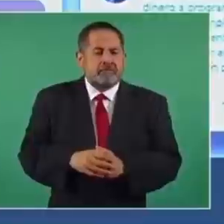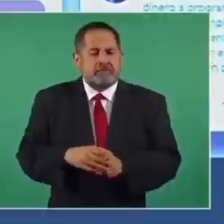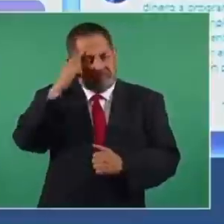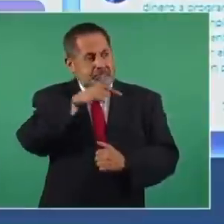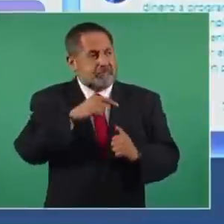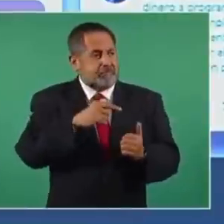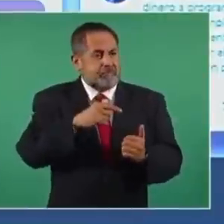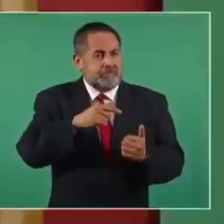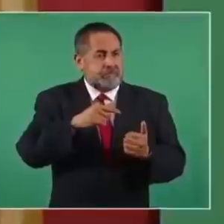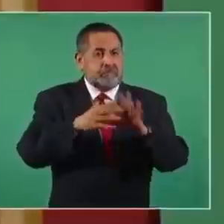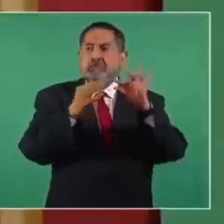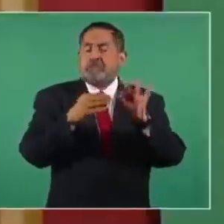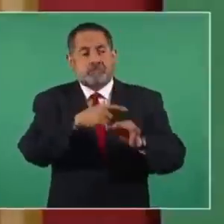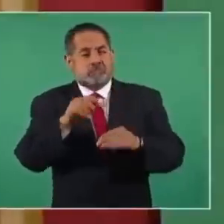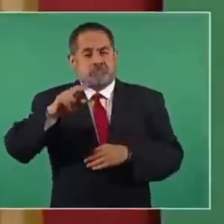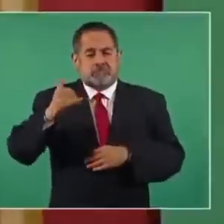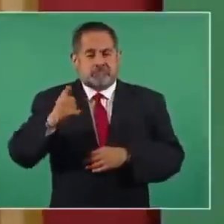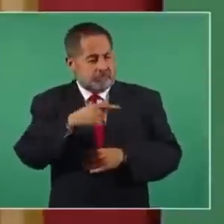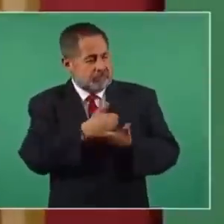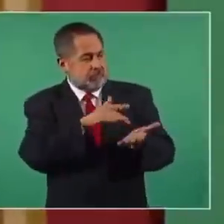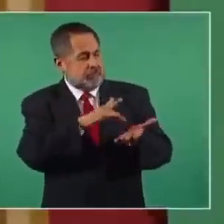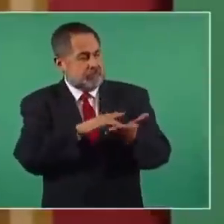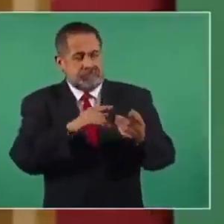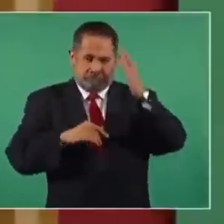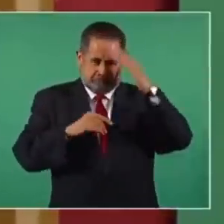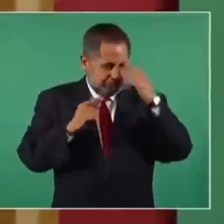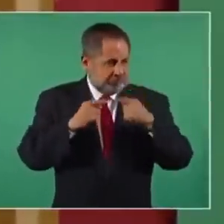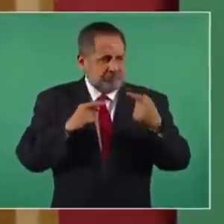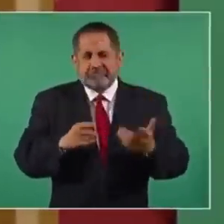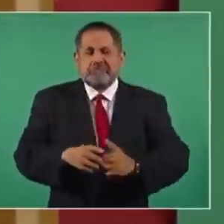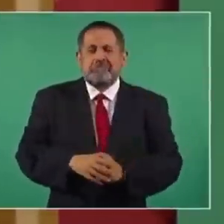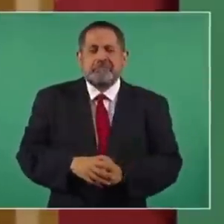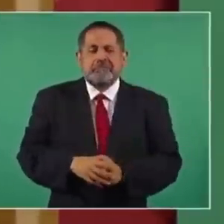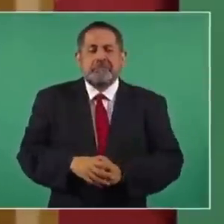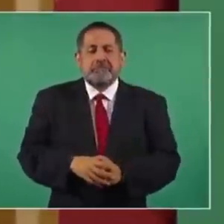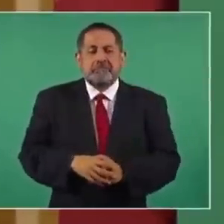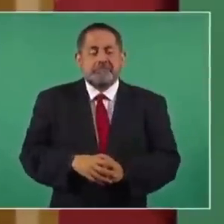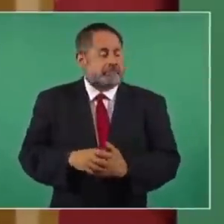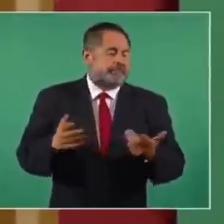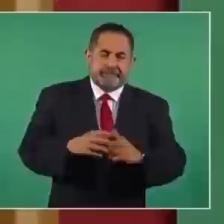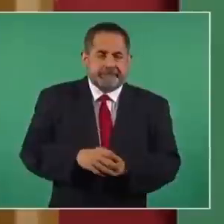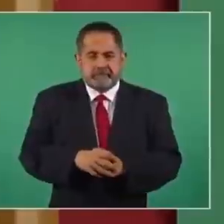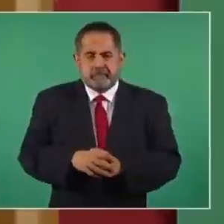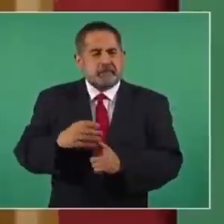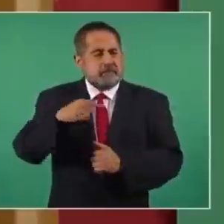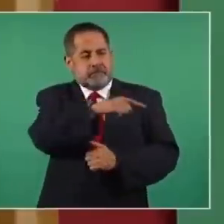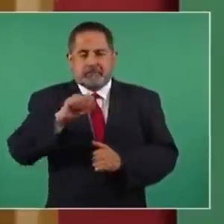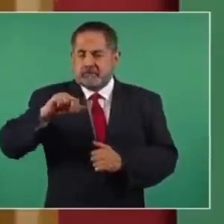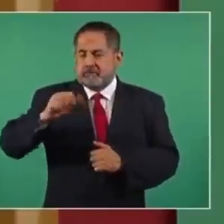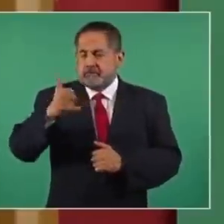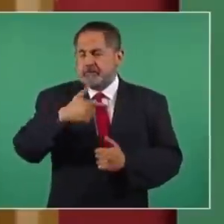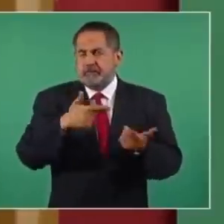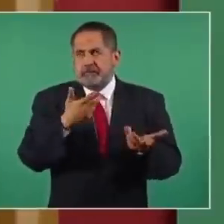lo eleva, lo está posicionando como el gran dirigente opositor, y ahora sí que como lo diría Anaya,